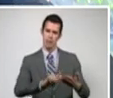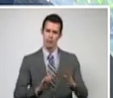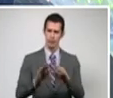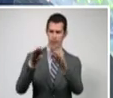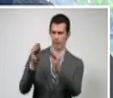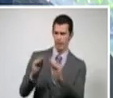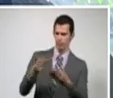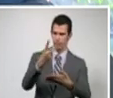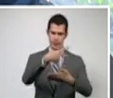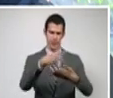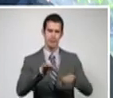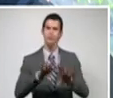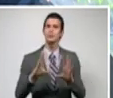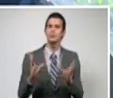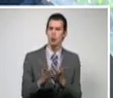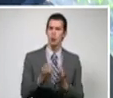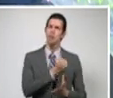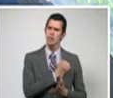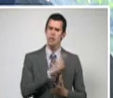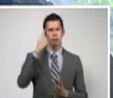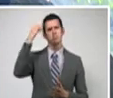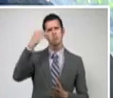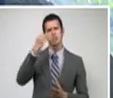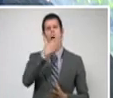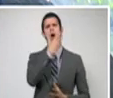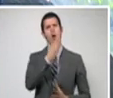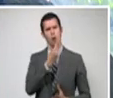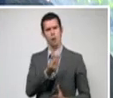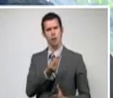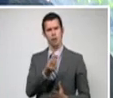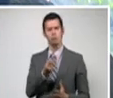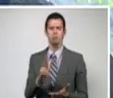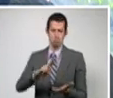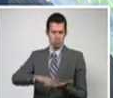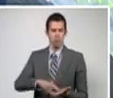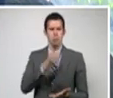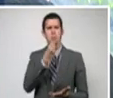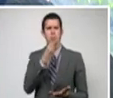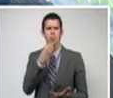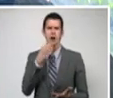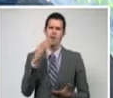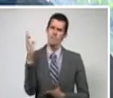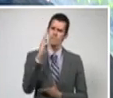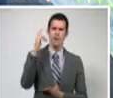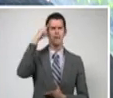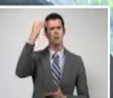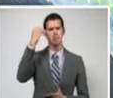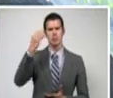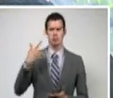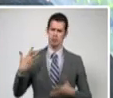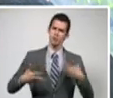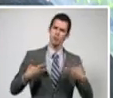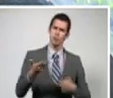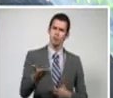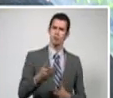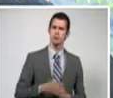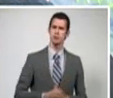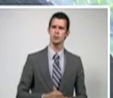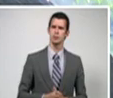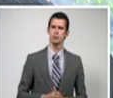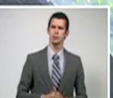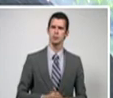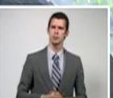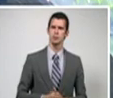una fiesta de los jóvenes. Han sido los jóvenes quienes han preparado la campaña